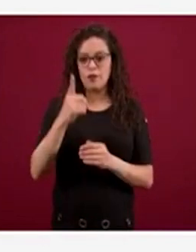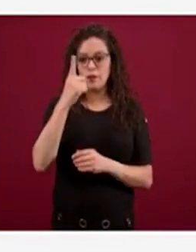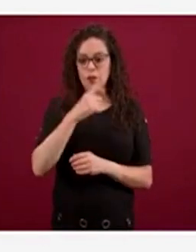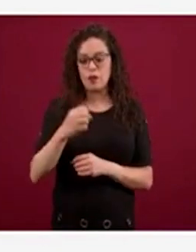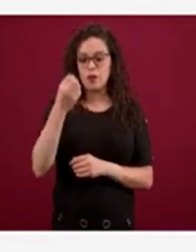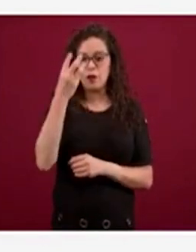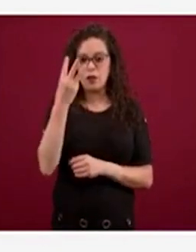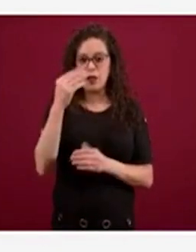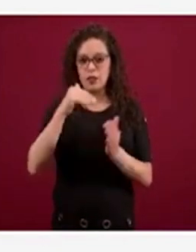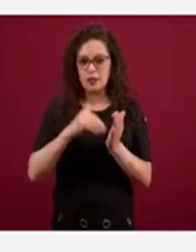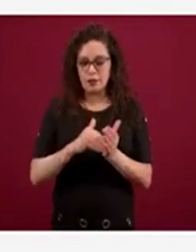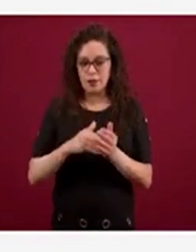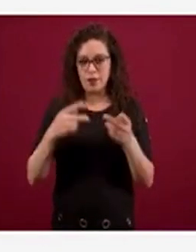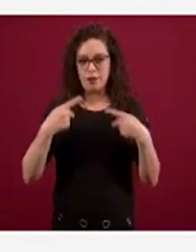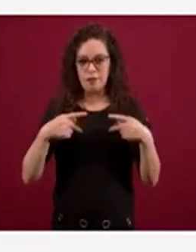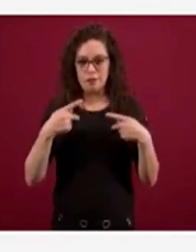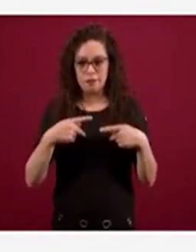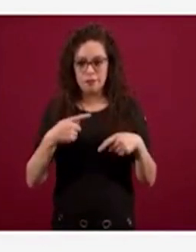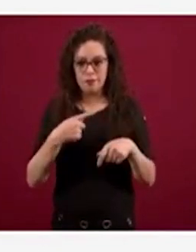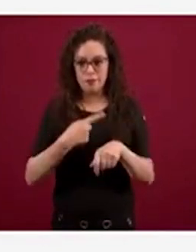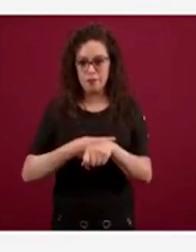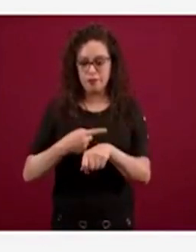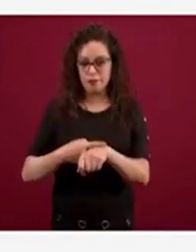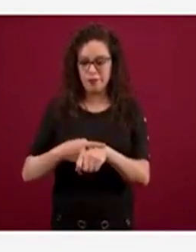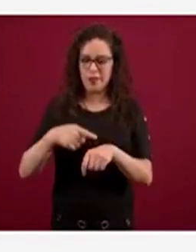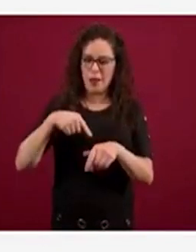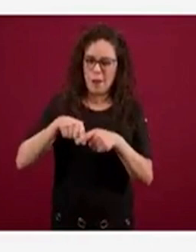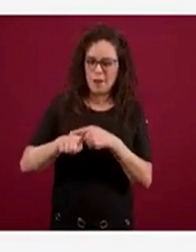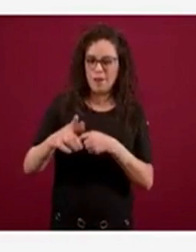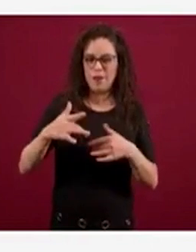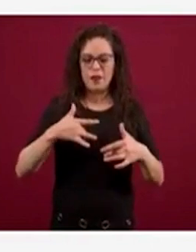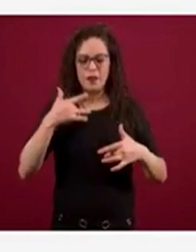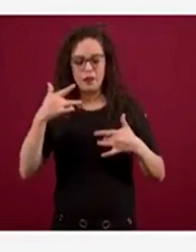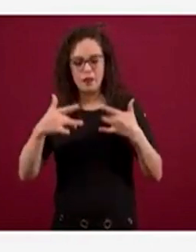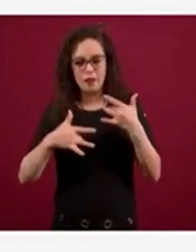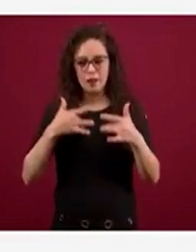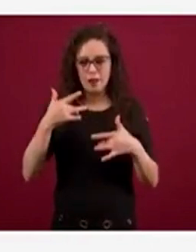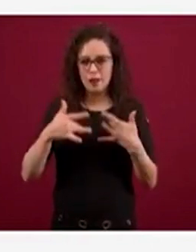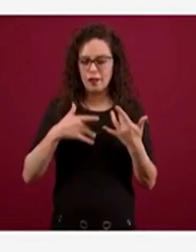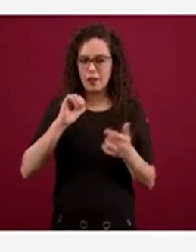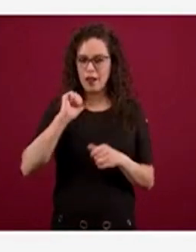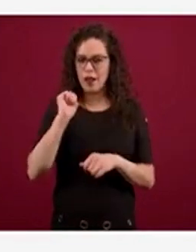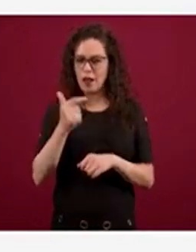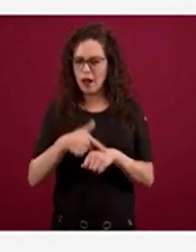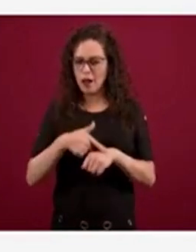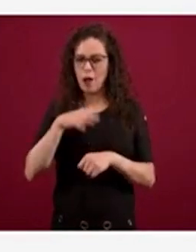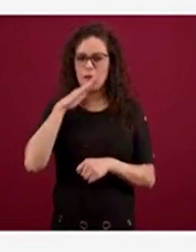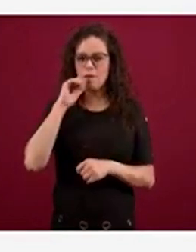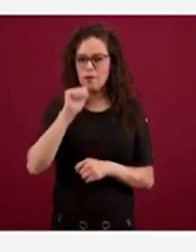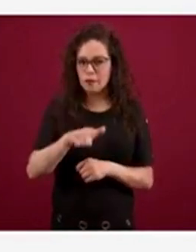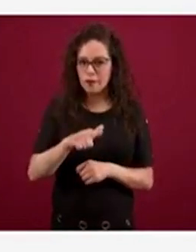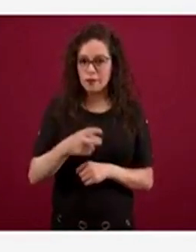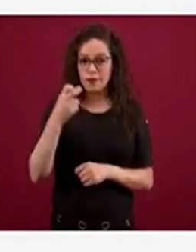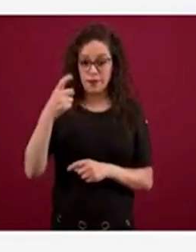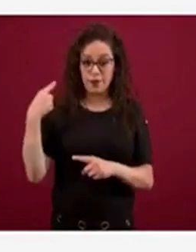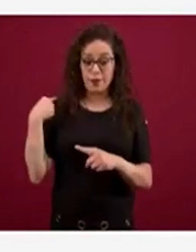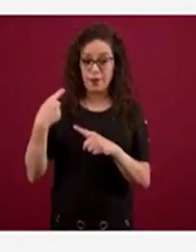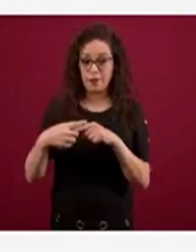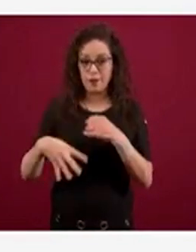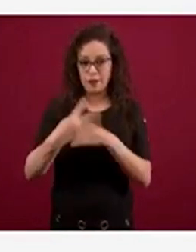que tienen inicio de síntomas en los últimos 14 días y por lo tanto son los casos más recientes y los que